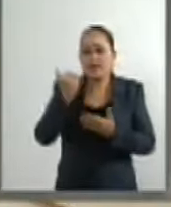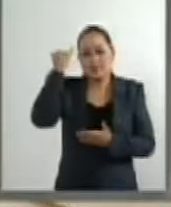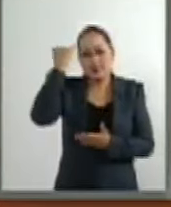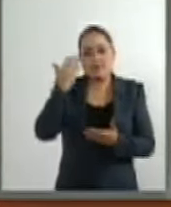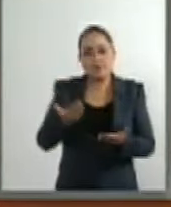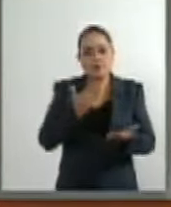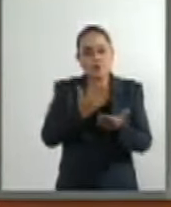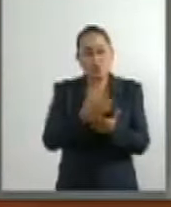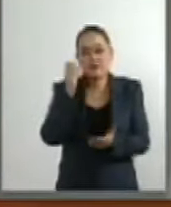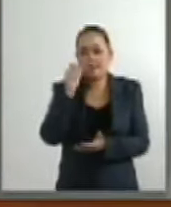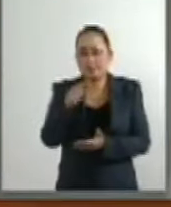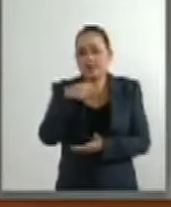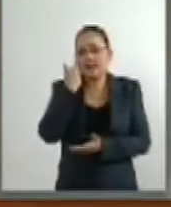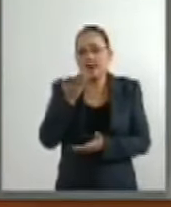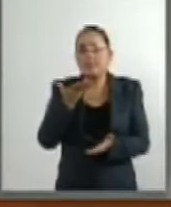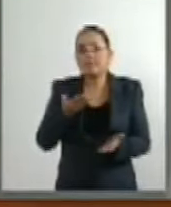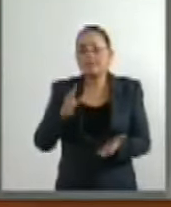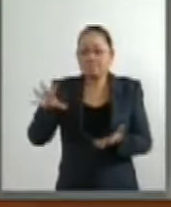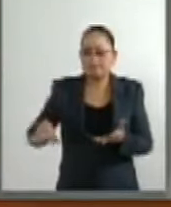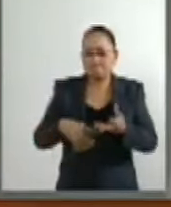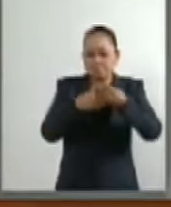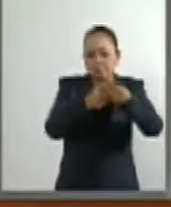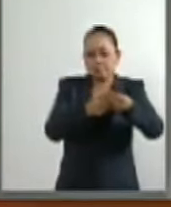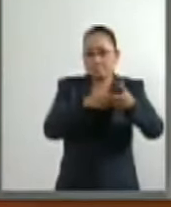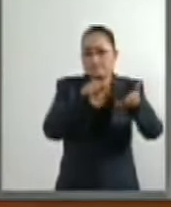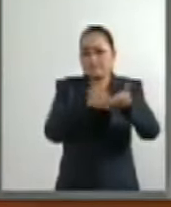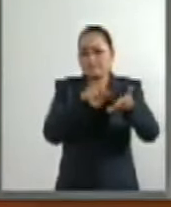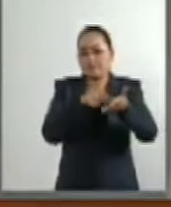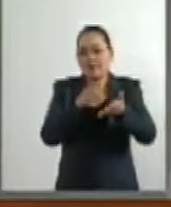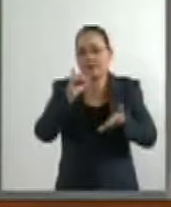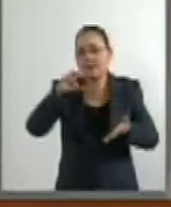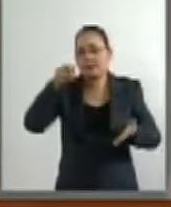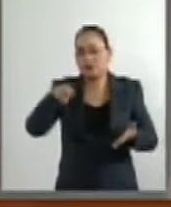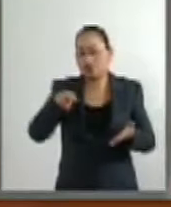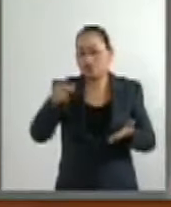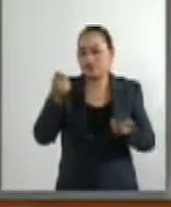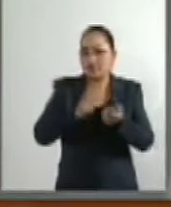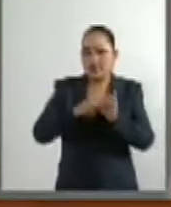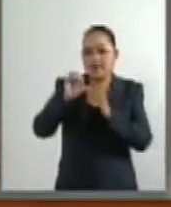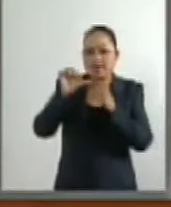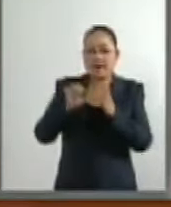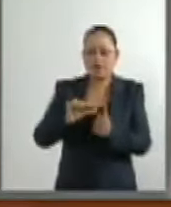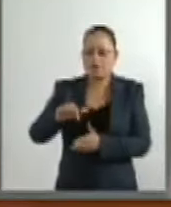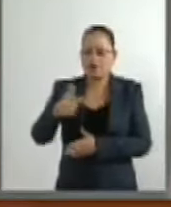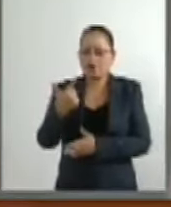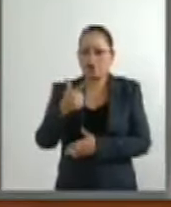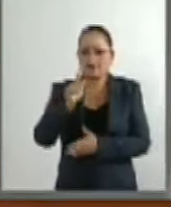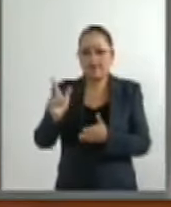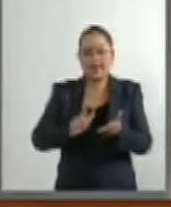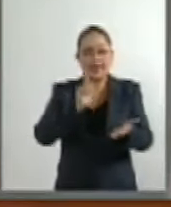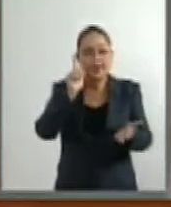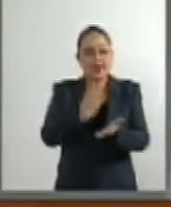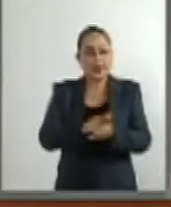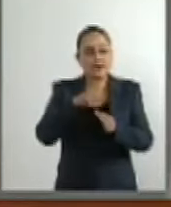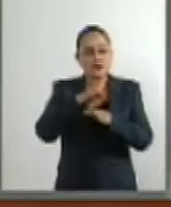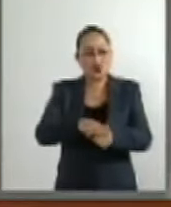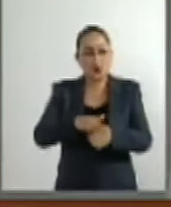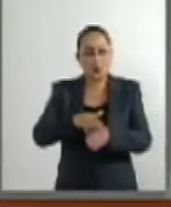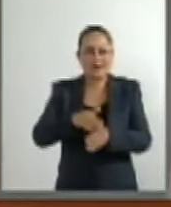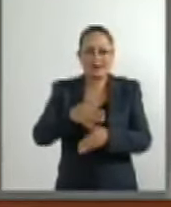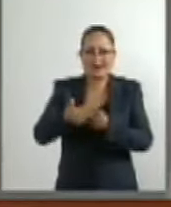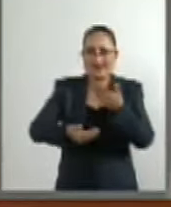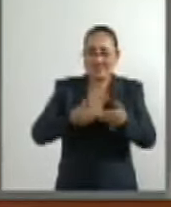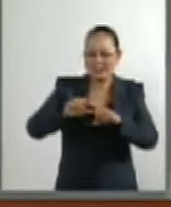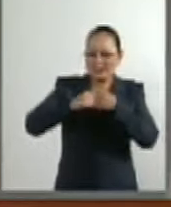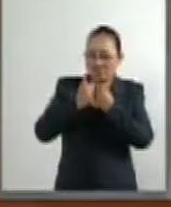también propone adicionar una fracción al artículo 12 de la Ley de Asistencia Social